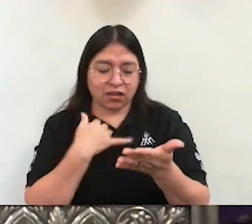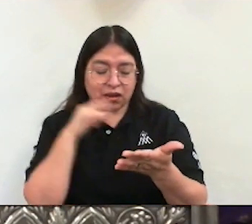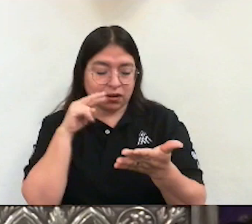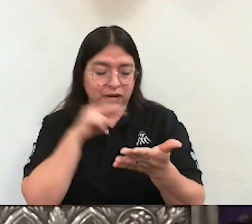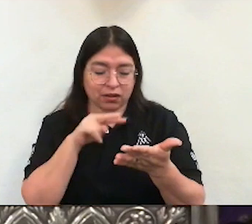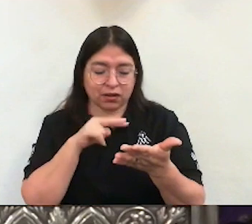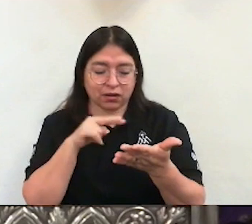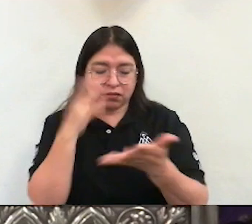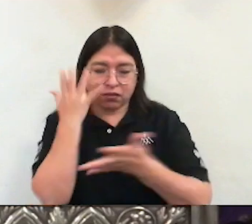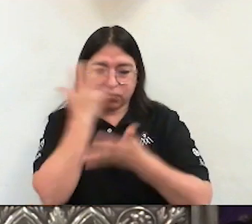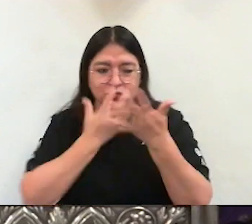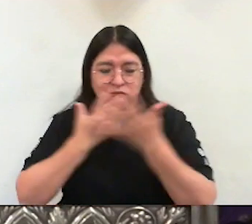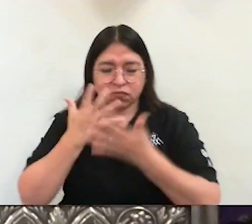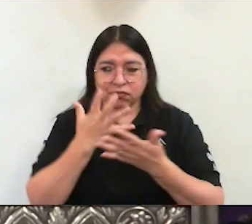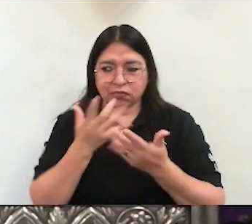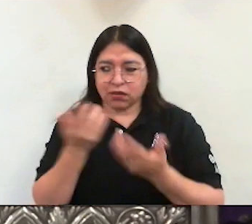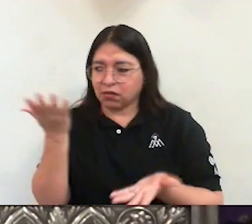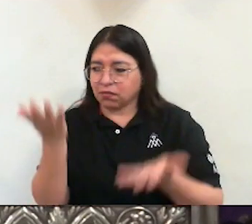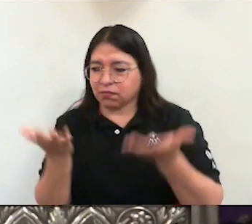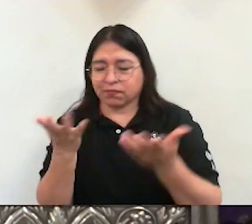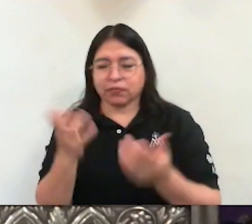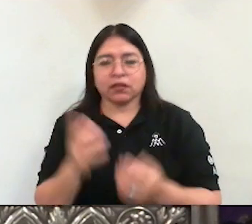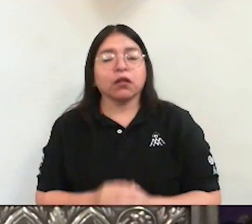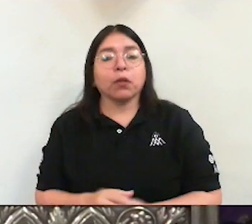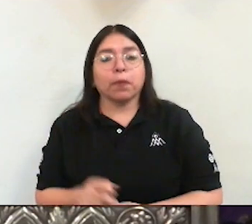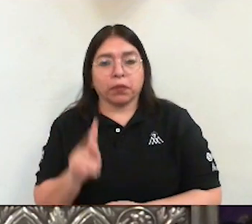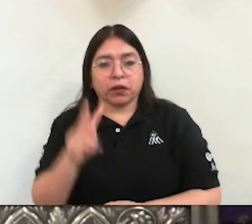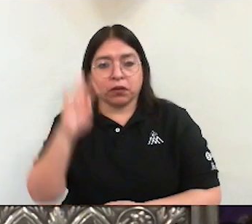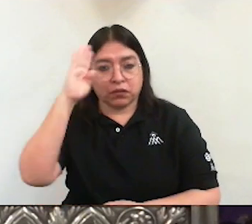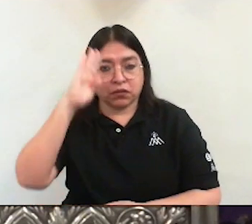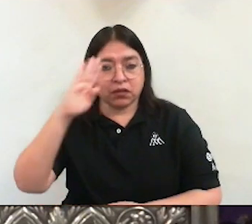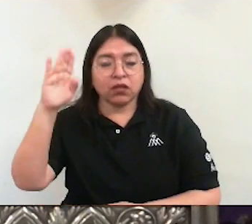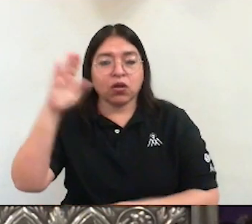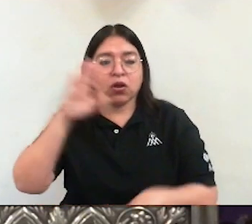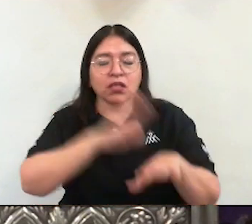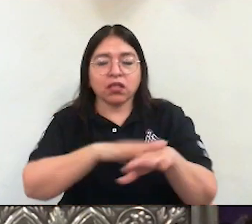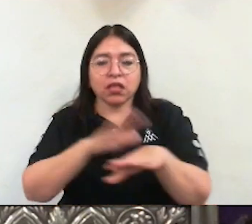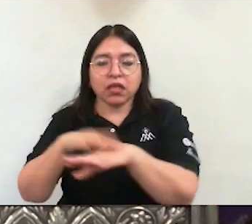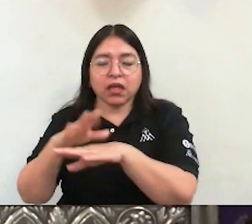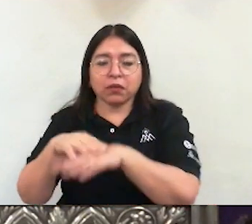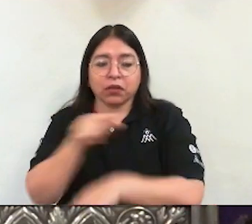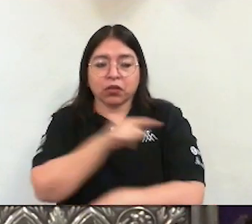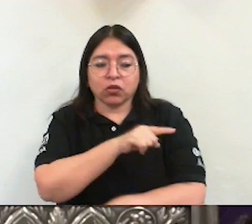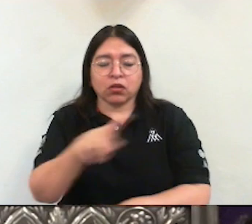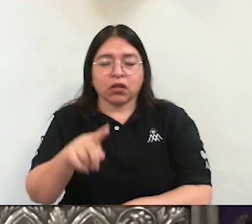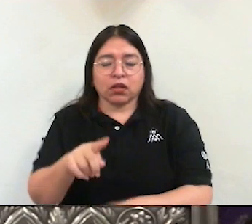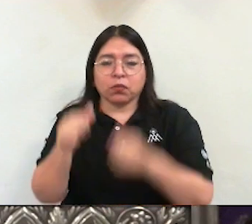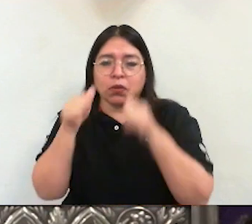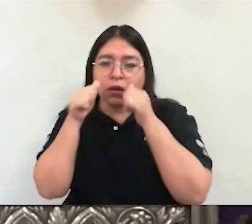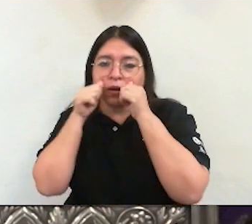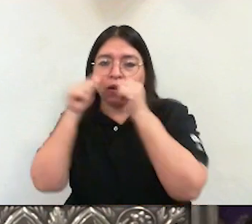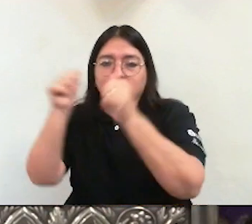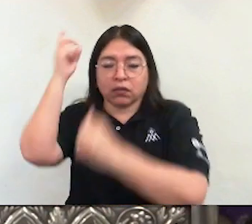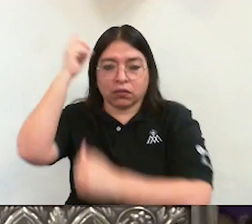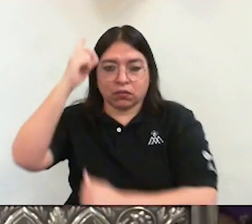llama a creer en Él. Hoy, lo escuchamos decirnos.